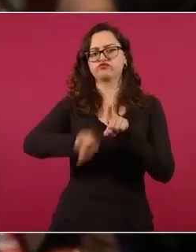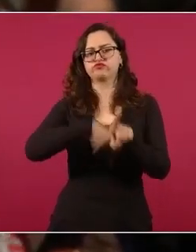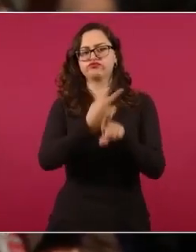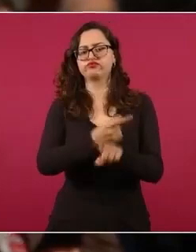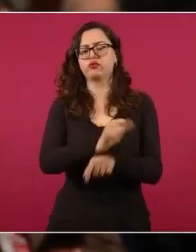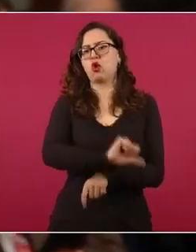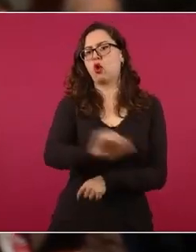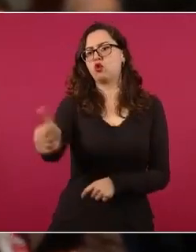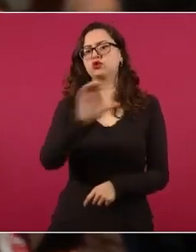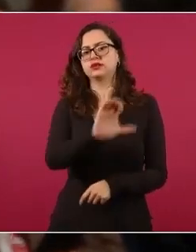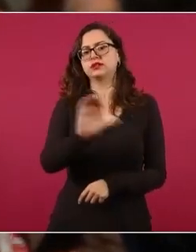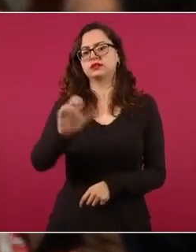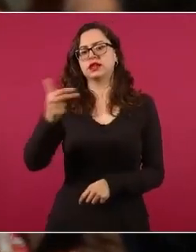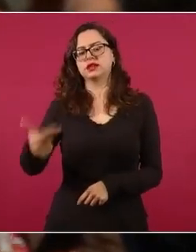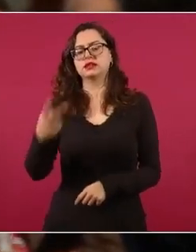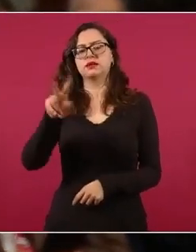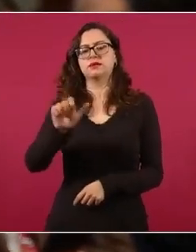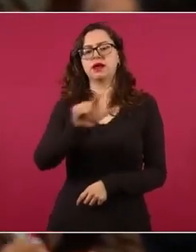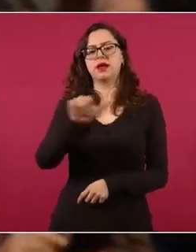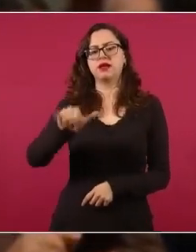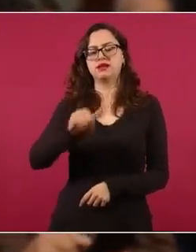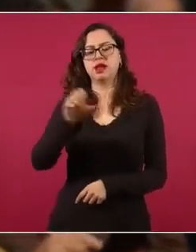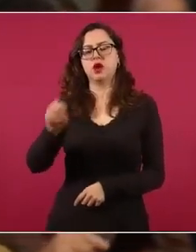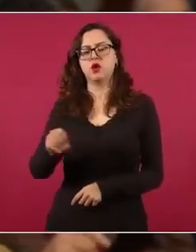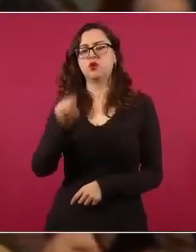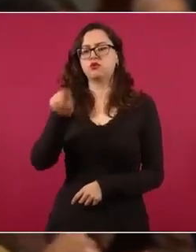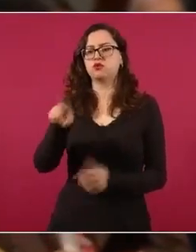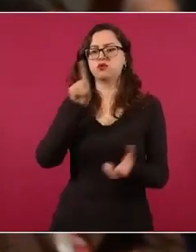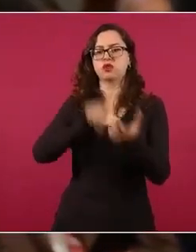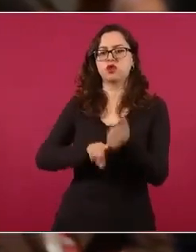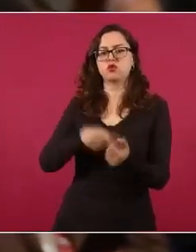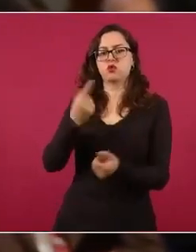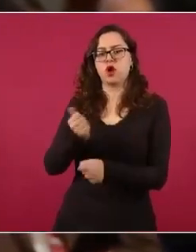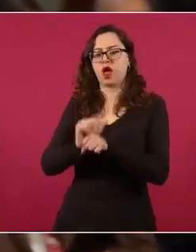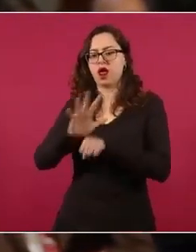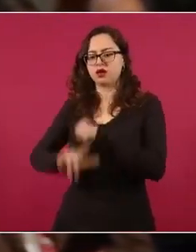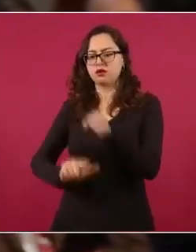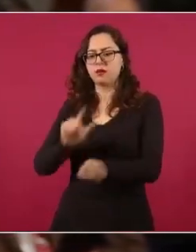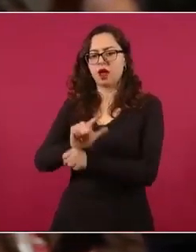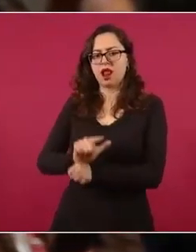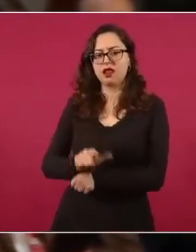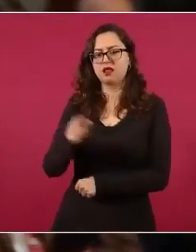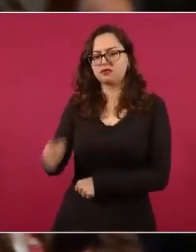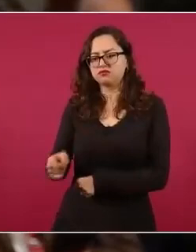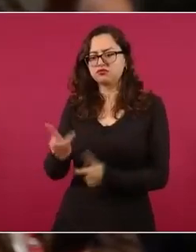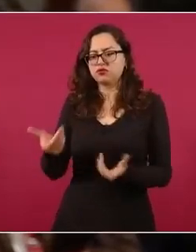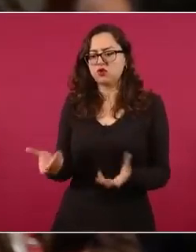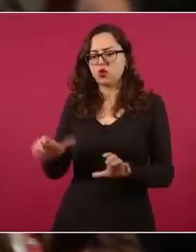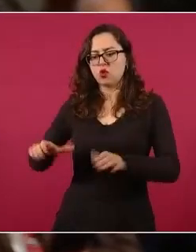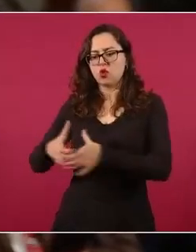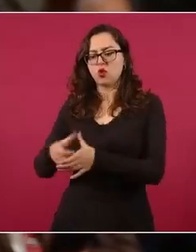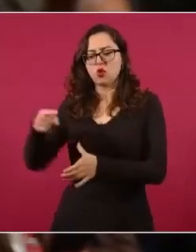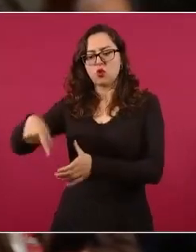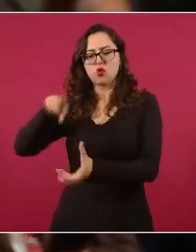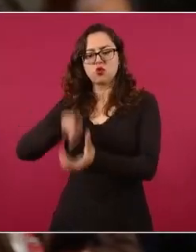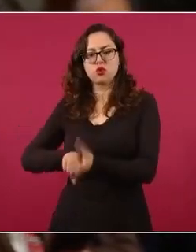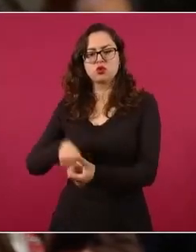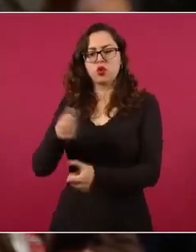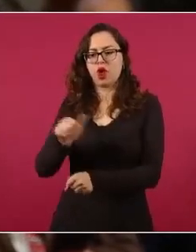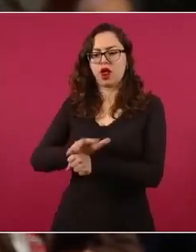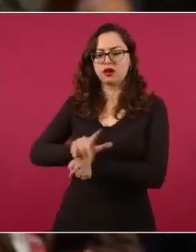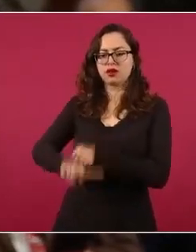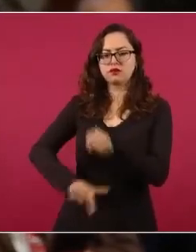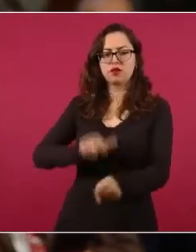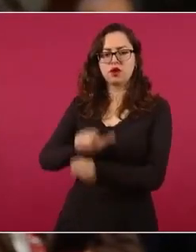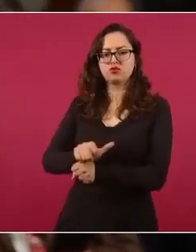CCH Vallejo había una denuncia de una mascota de una colectiva de ahí del CCH que fue